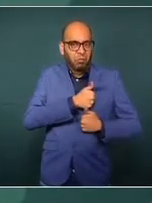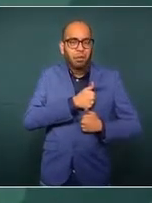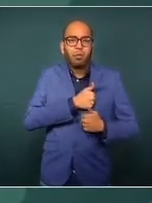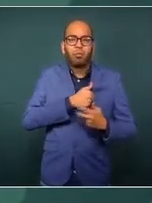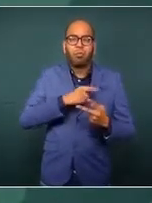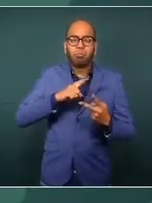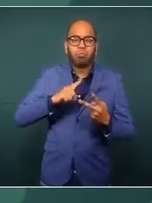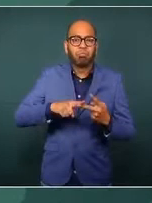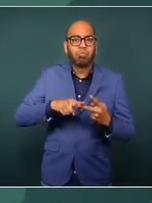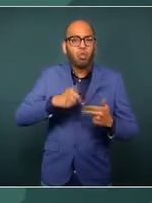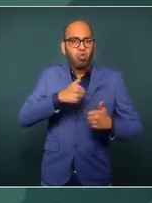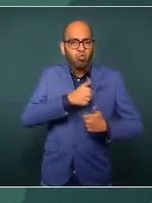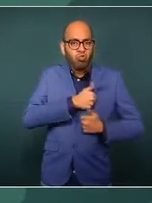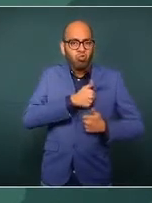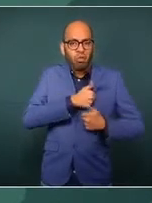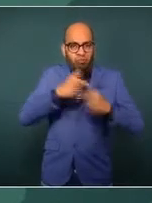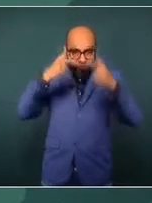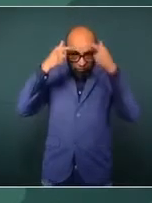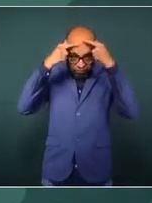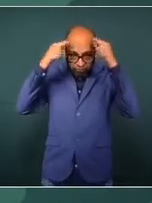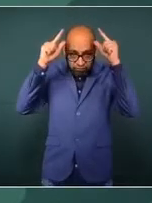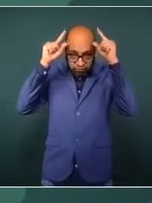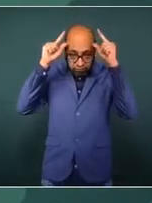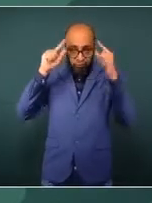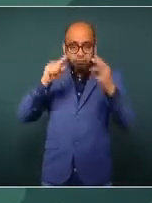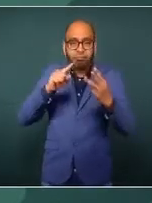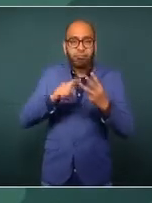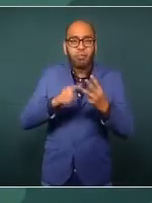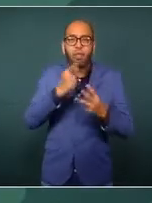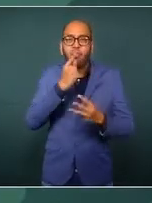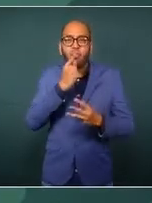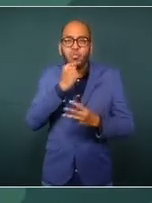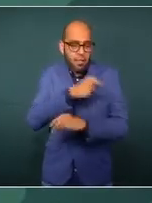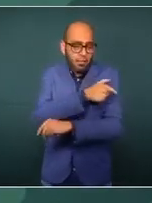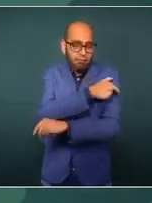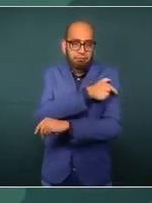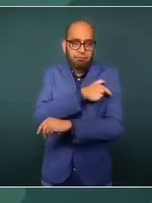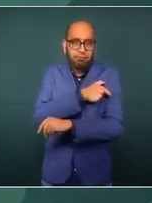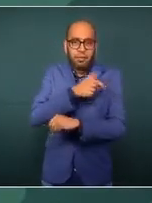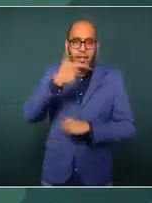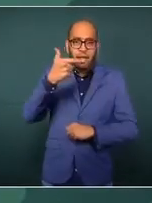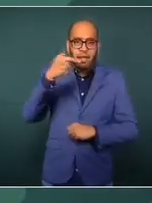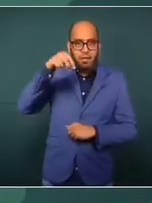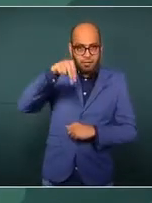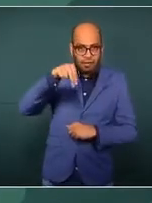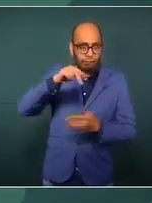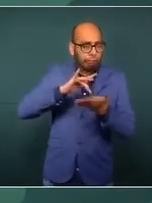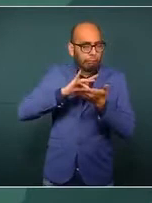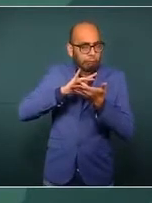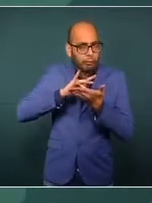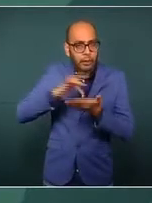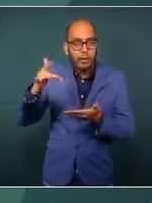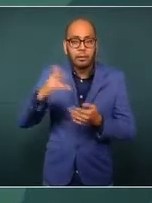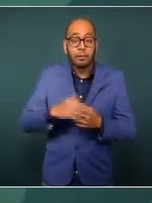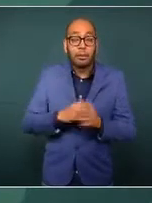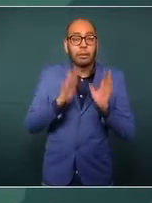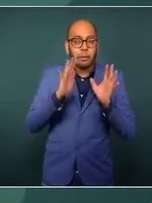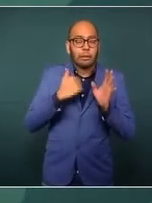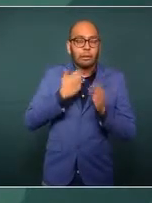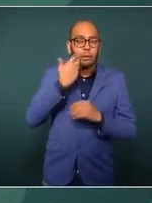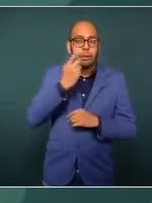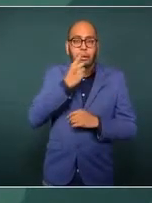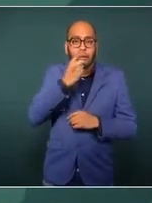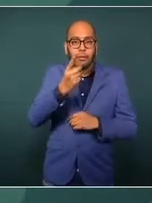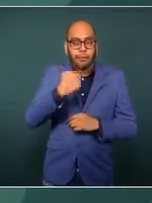Ejército hoy la Guardia Nacional que por cierto quiero expresar mis condolencias mi más sentido